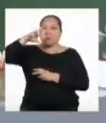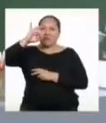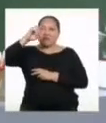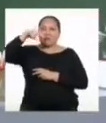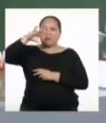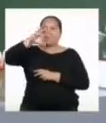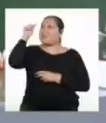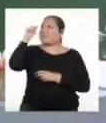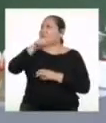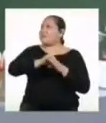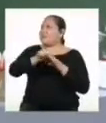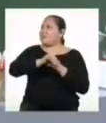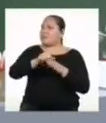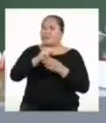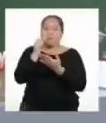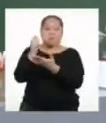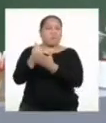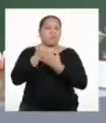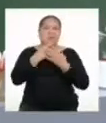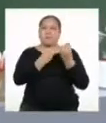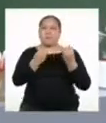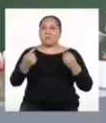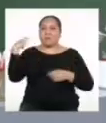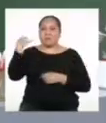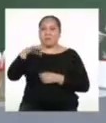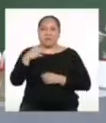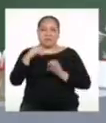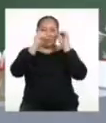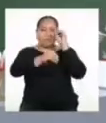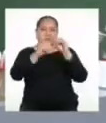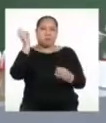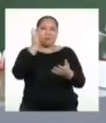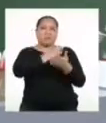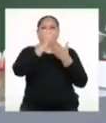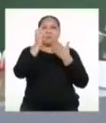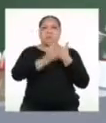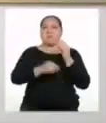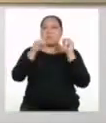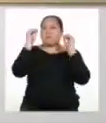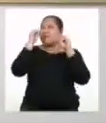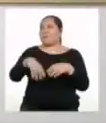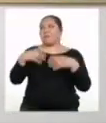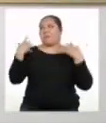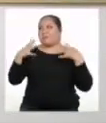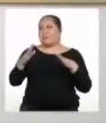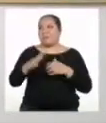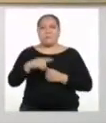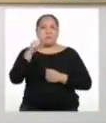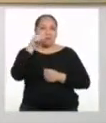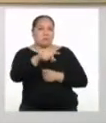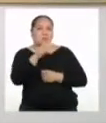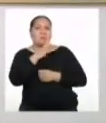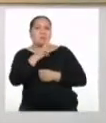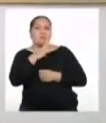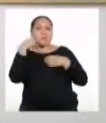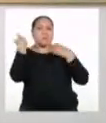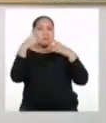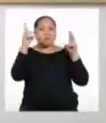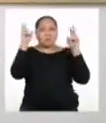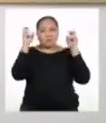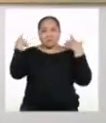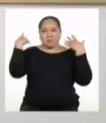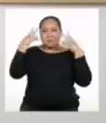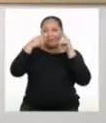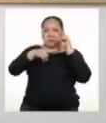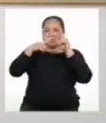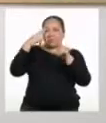Esas son prácticas que me han servido mucho. Las hacemos siempre en el programa. Son las fijas. Y justo hablando de cosas que ya hemos visto